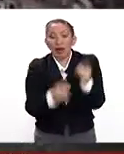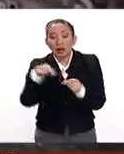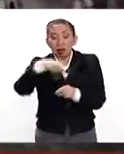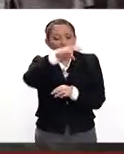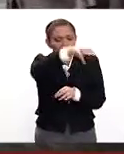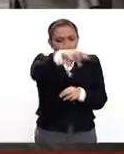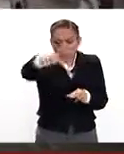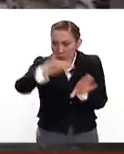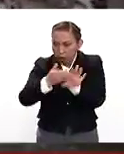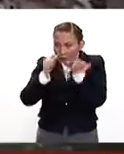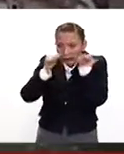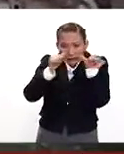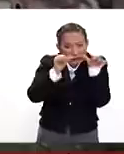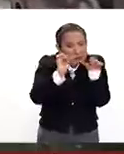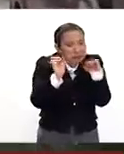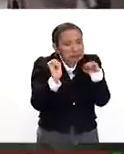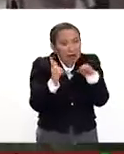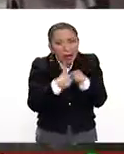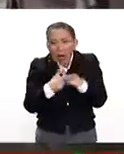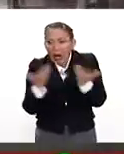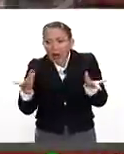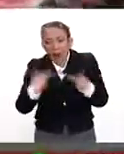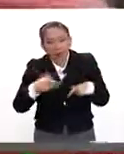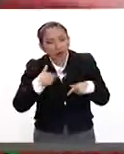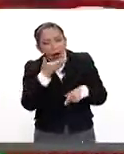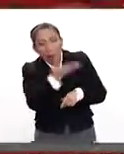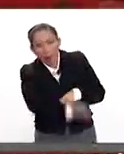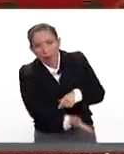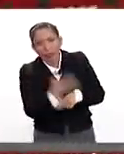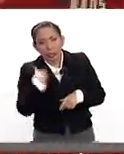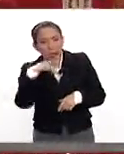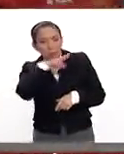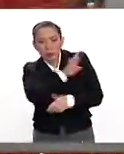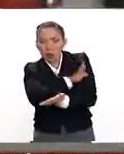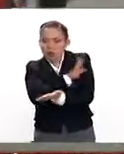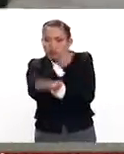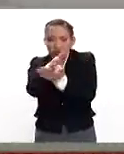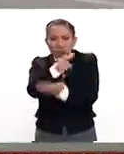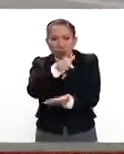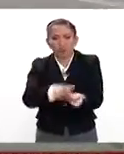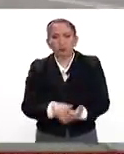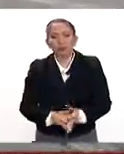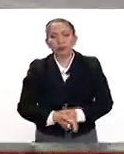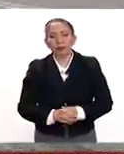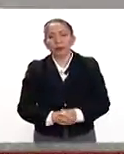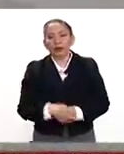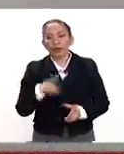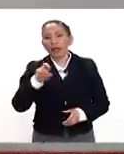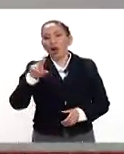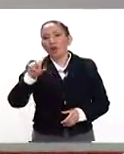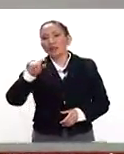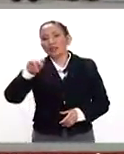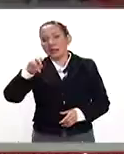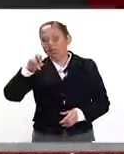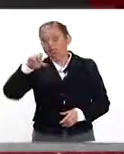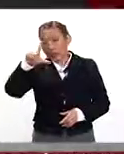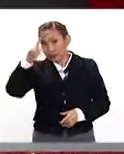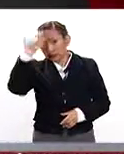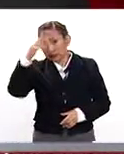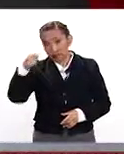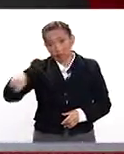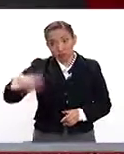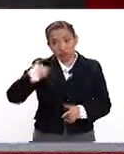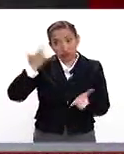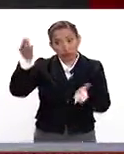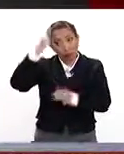están muy al pendiente para cualquier solicitud del ciudadano llegar lo más rápido posible. Don Raúl Esquivel, sabemos que para estar